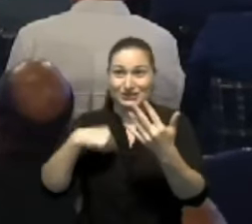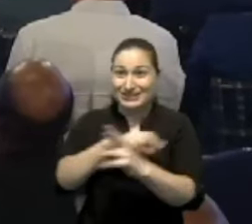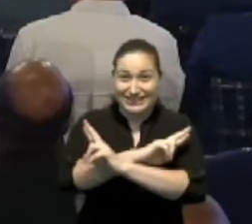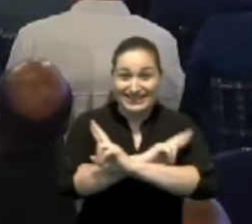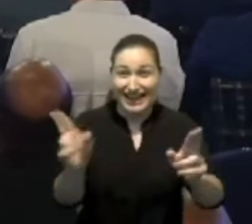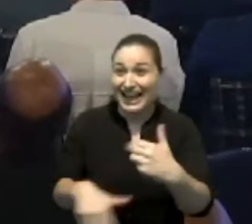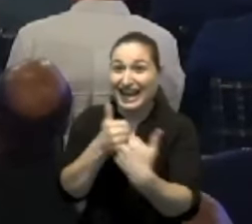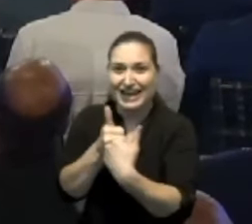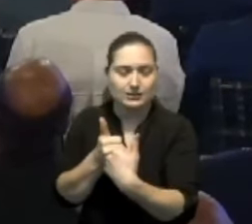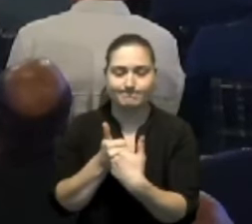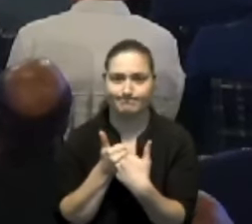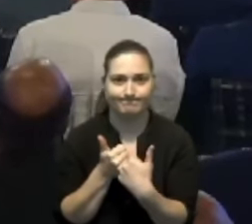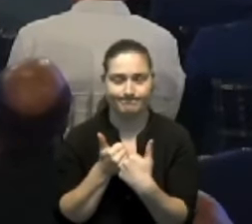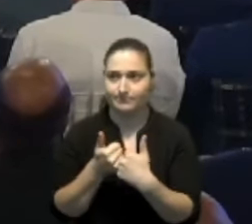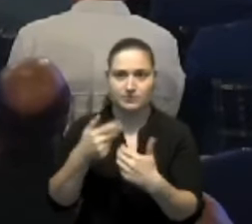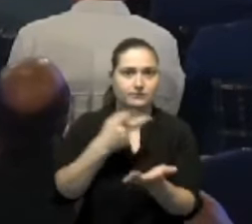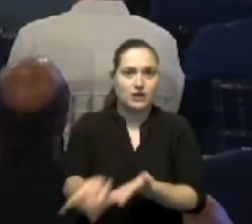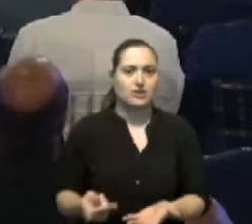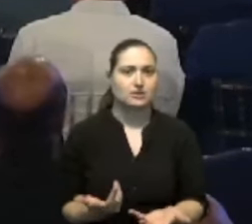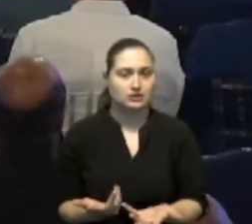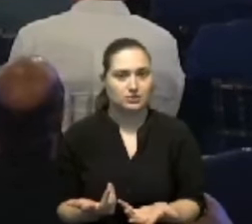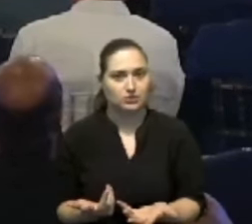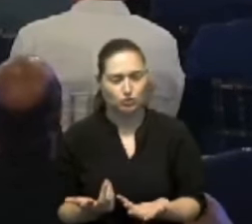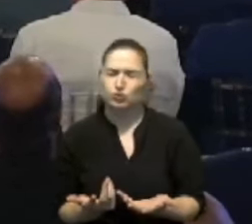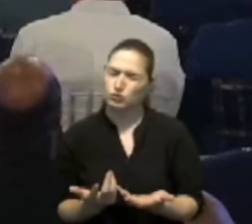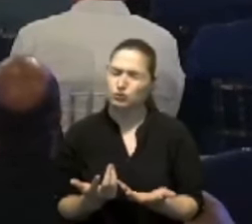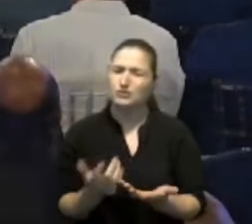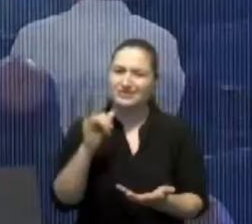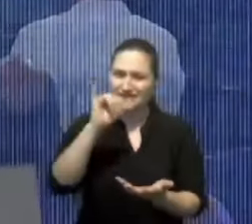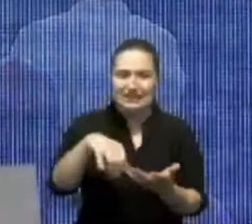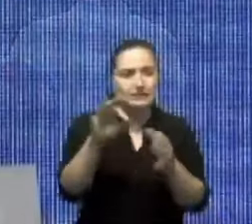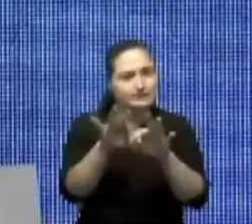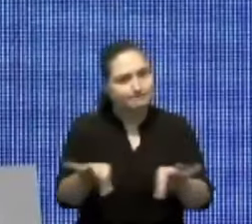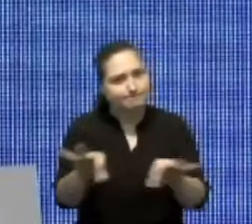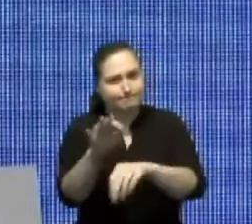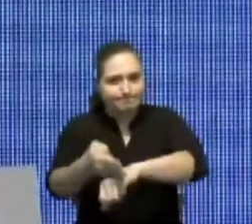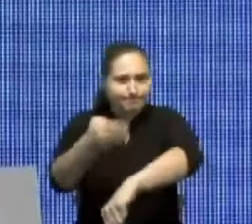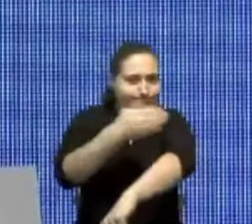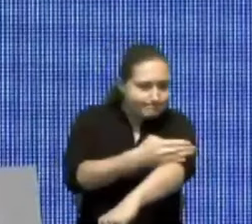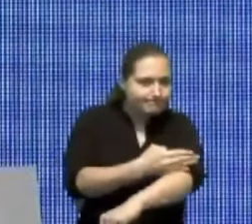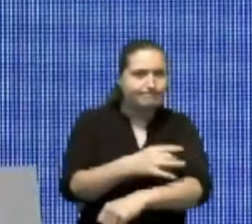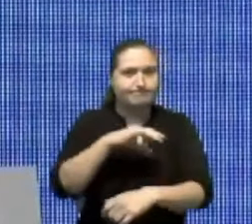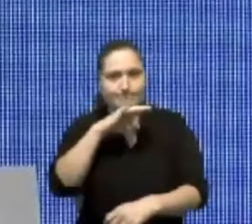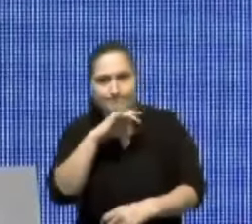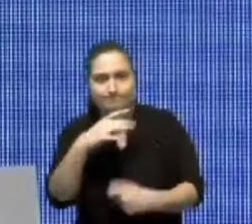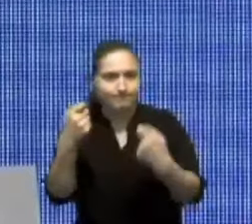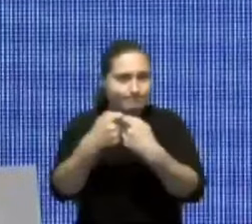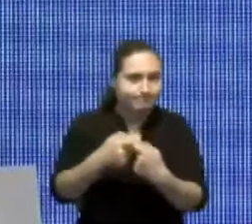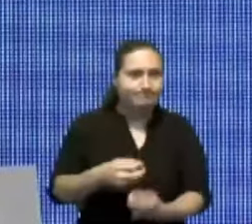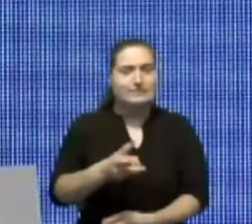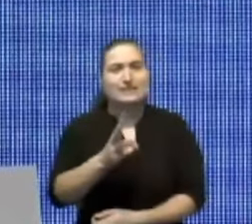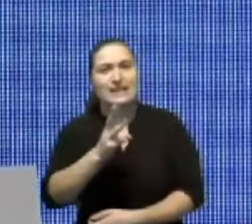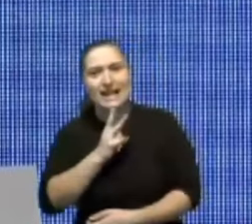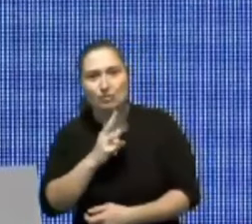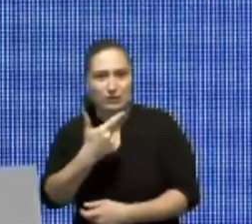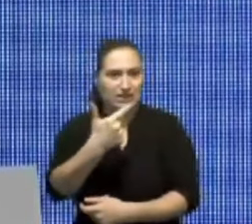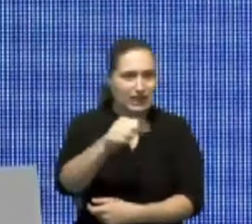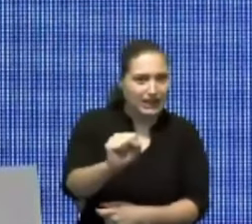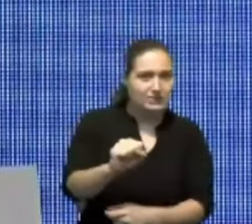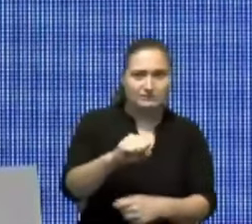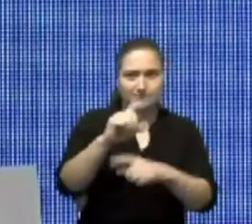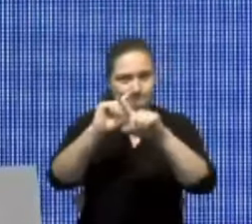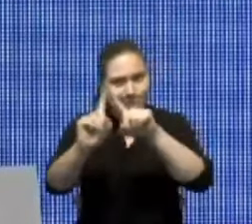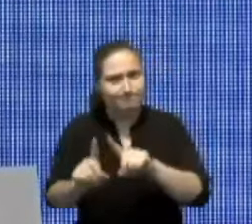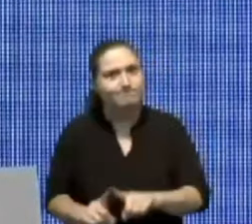esta infraestructura es crucial para fortalecer nuestra resiliencia climática y mejorar el bienestar